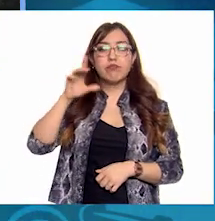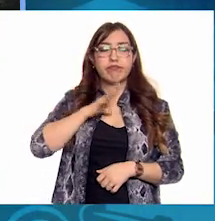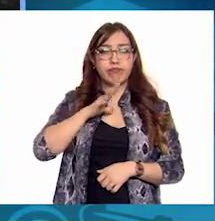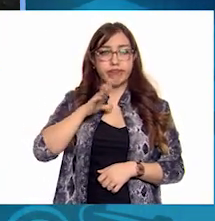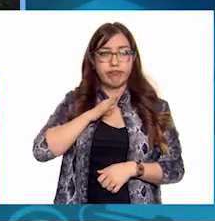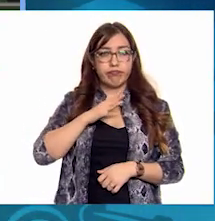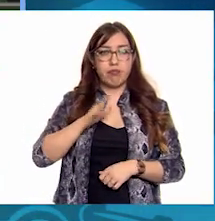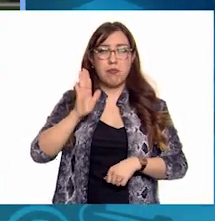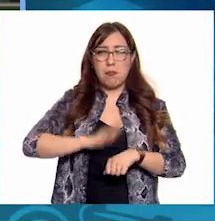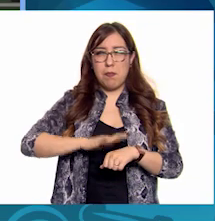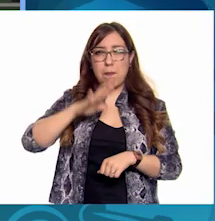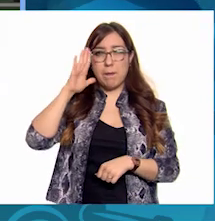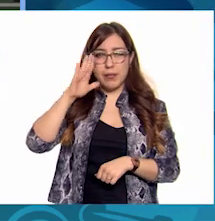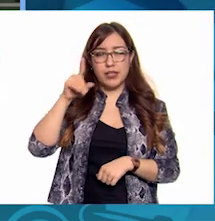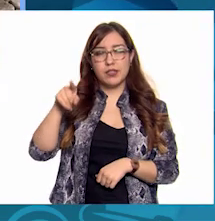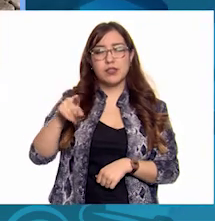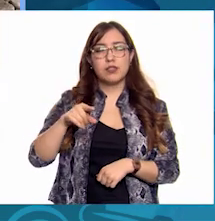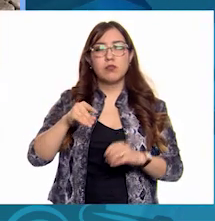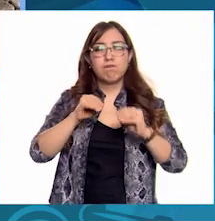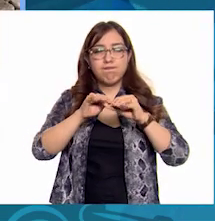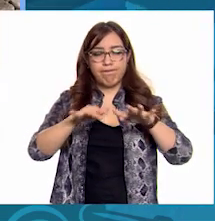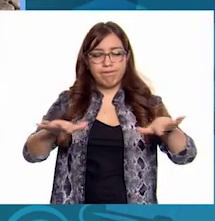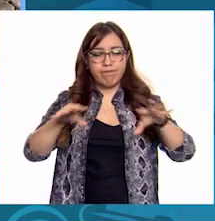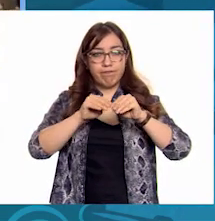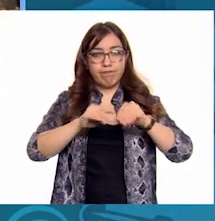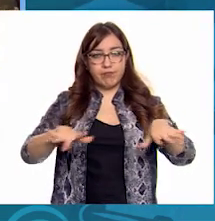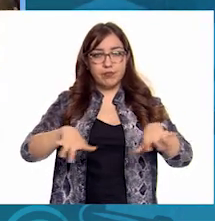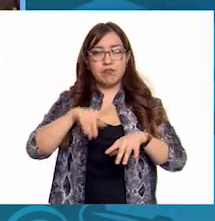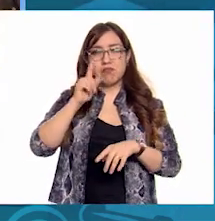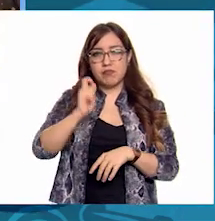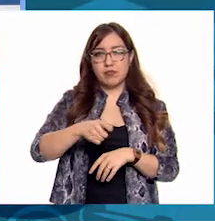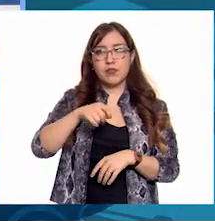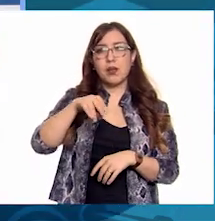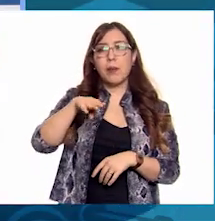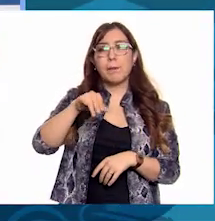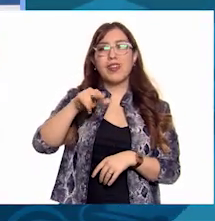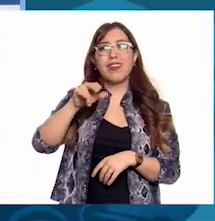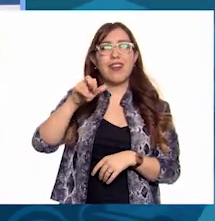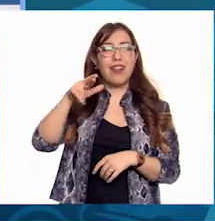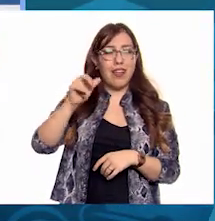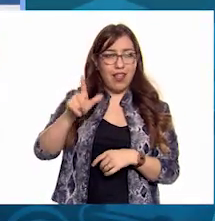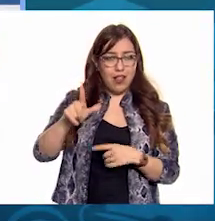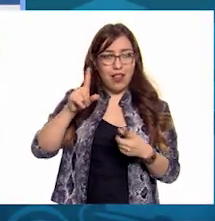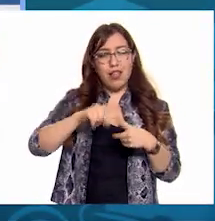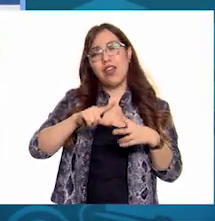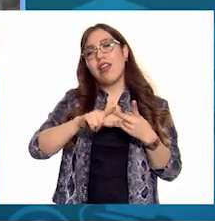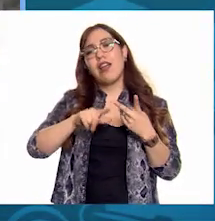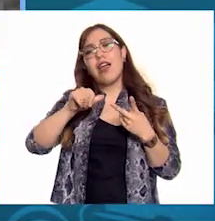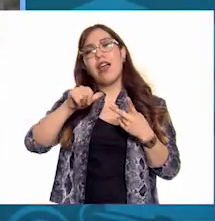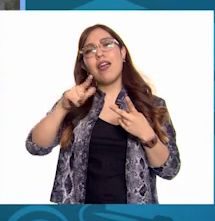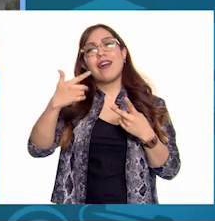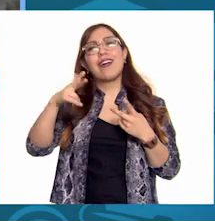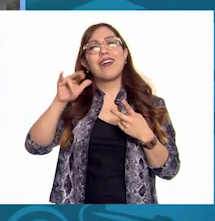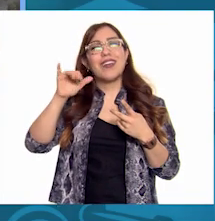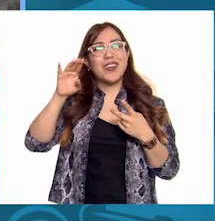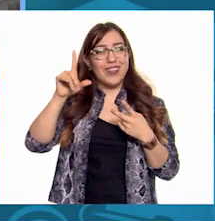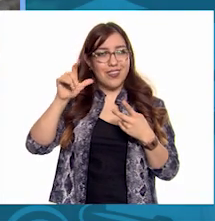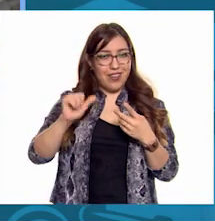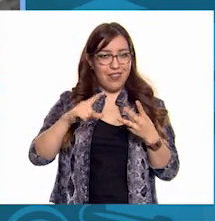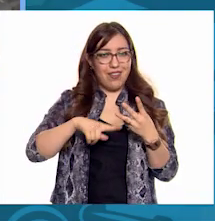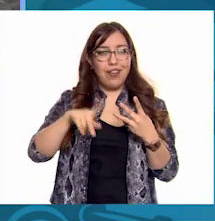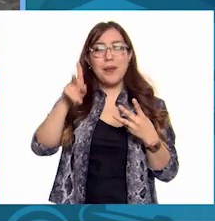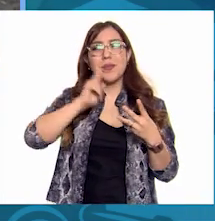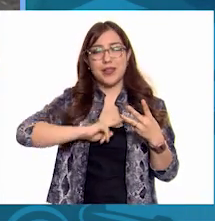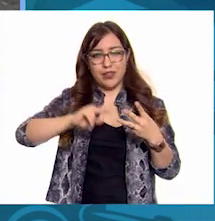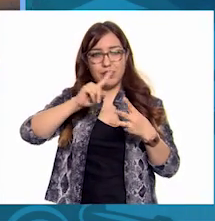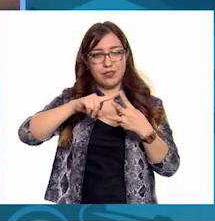carga de fluidos de los parques industriales Son de carácter mineral, agrícola, petrolero y sus derivados Por lo que la contaminación en esta